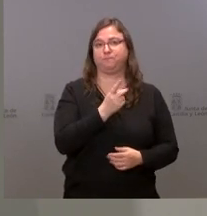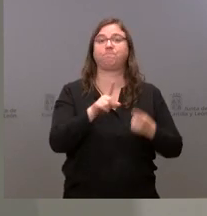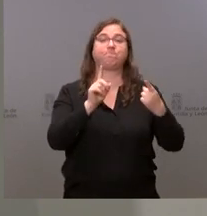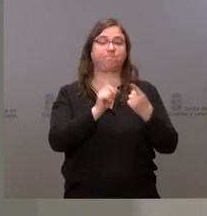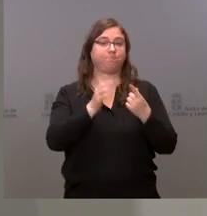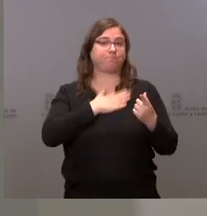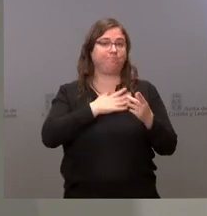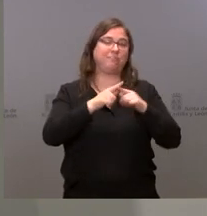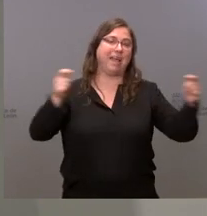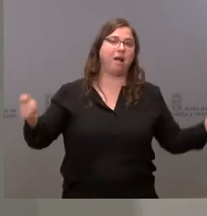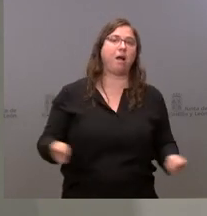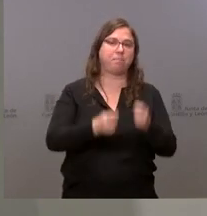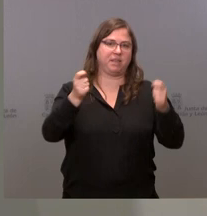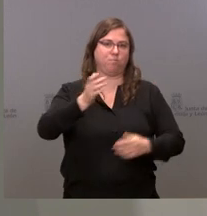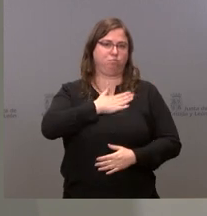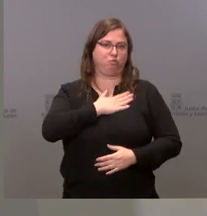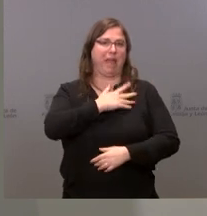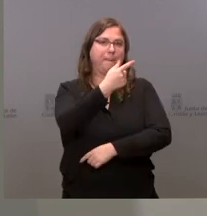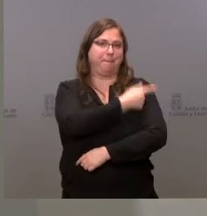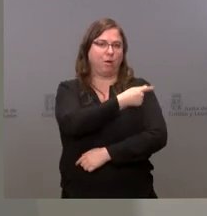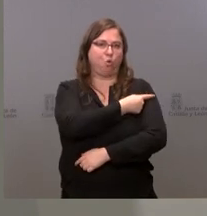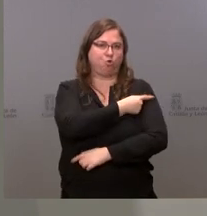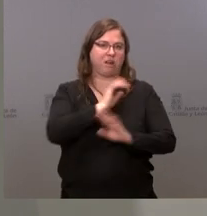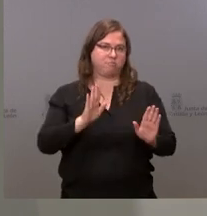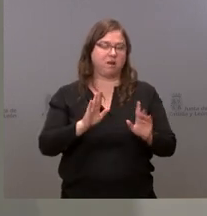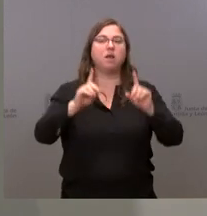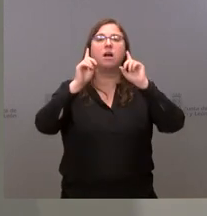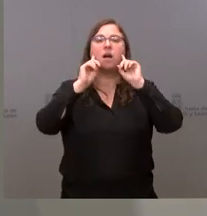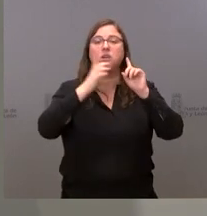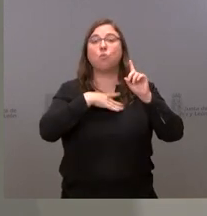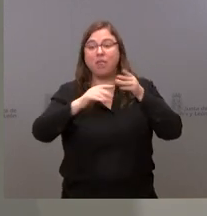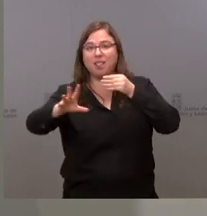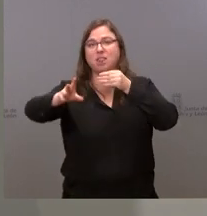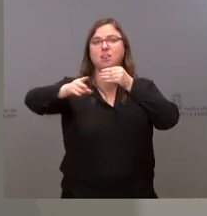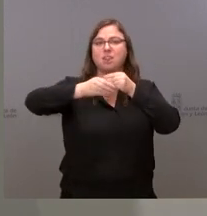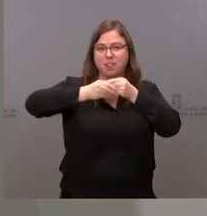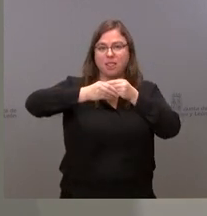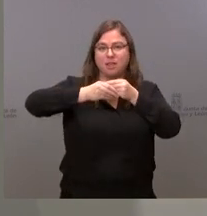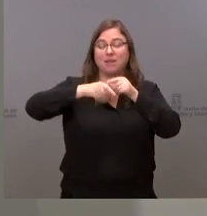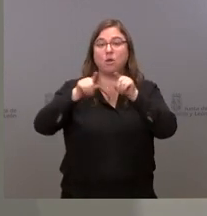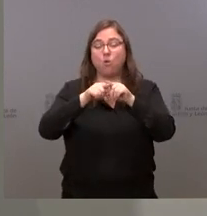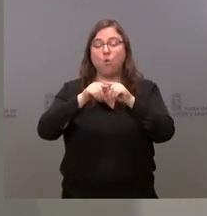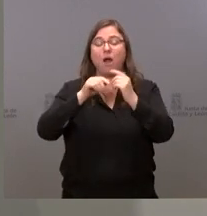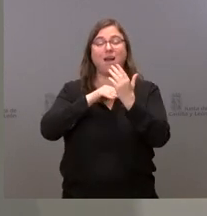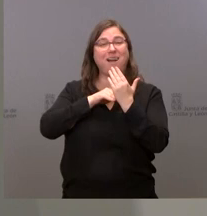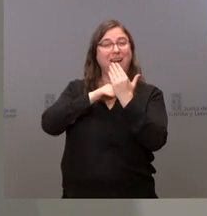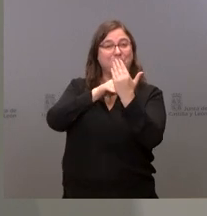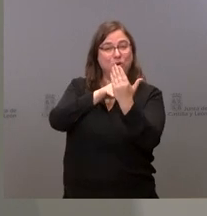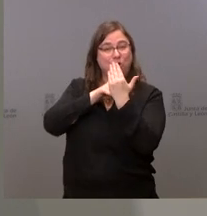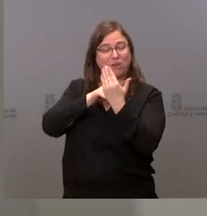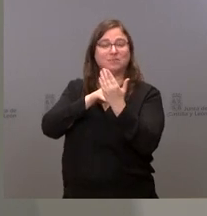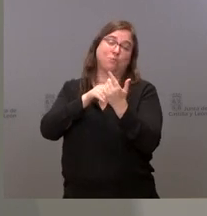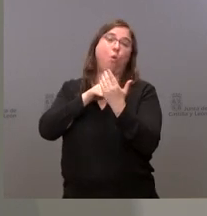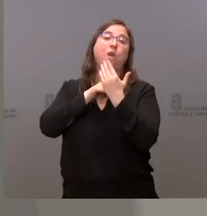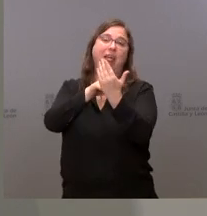nuestra campaña de vacunación, que en su caso podría haberse reforzado con esas unidades móviles de vacunación,